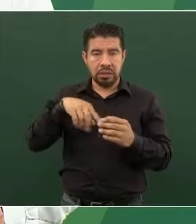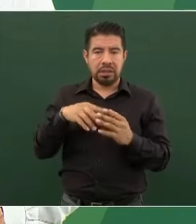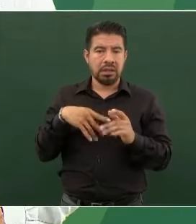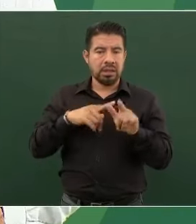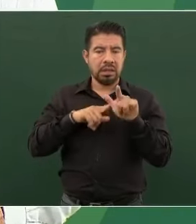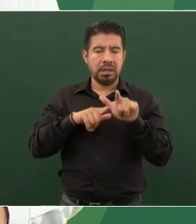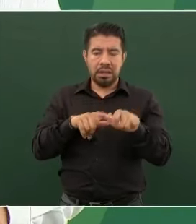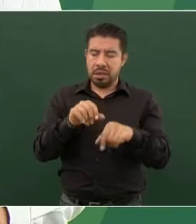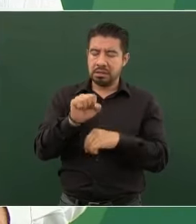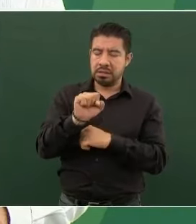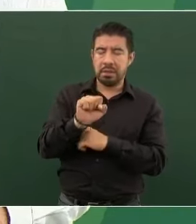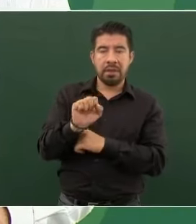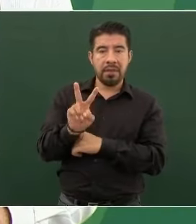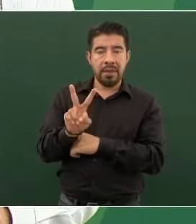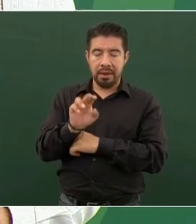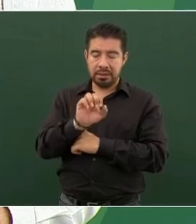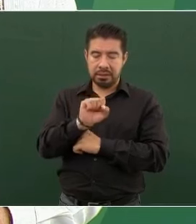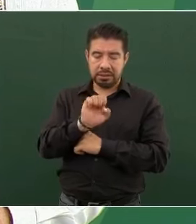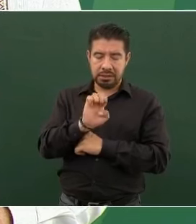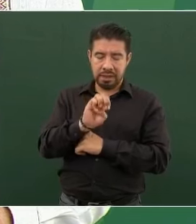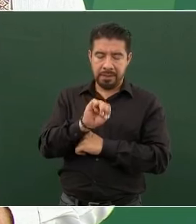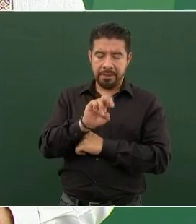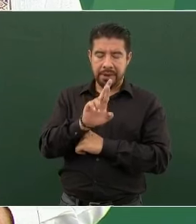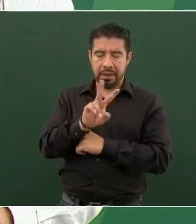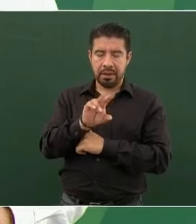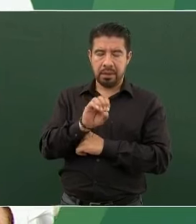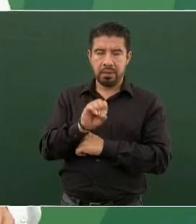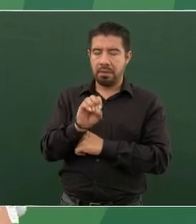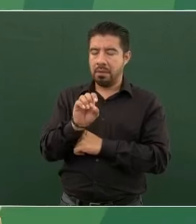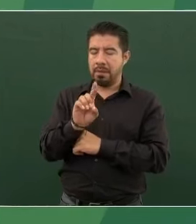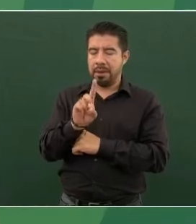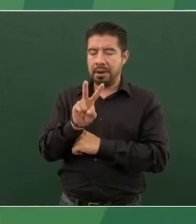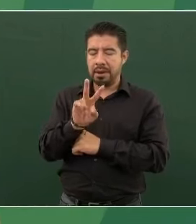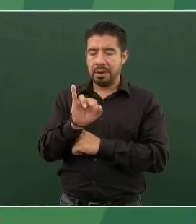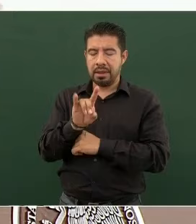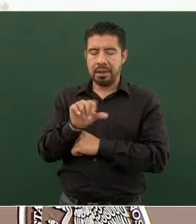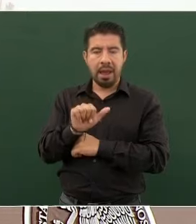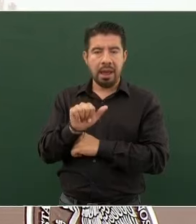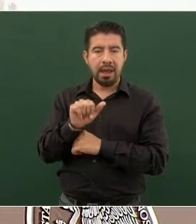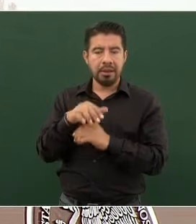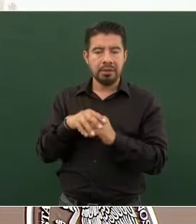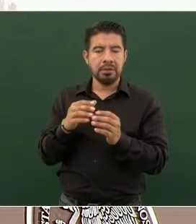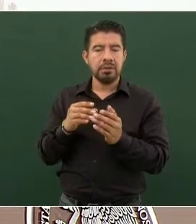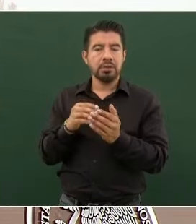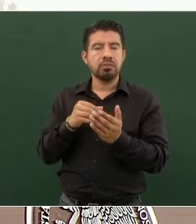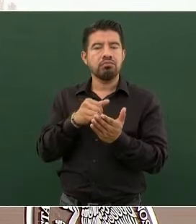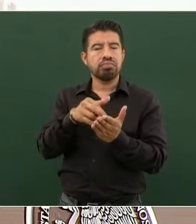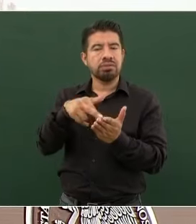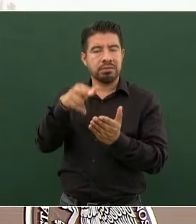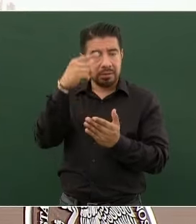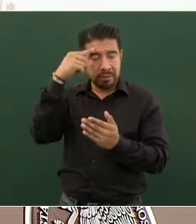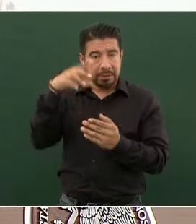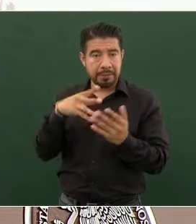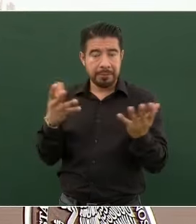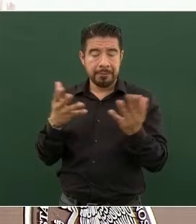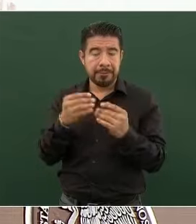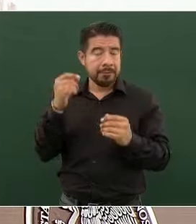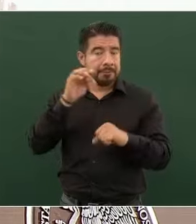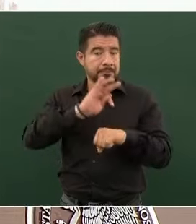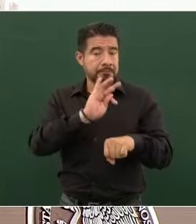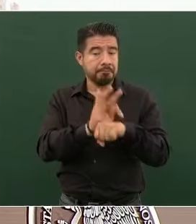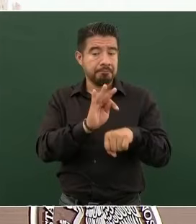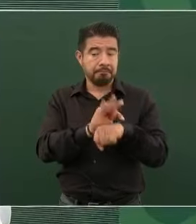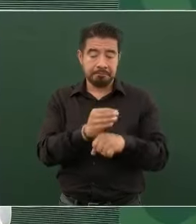en Guatemala. Ese programa, ha dado muy buenos resultados